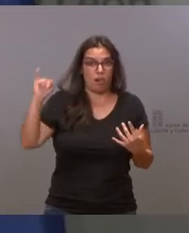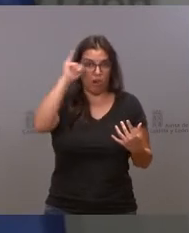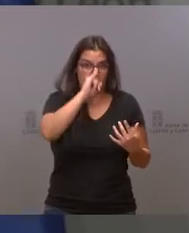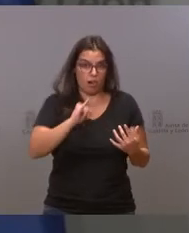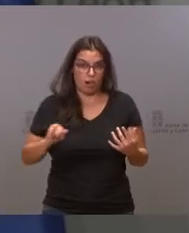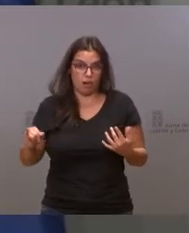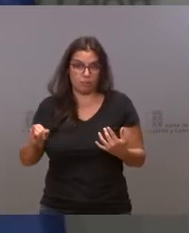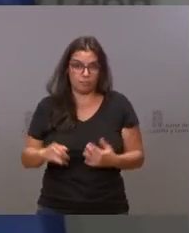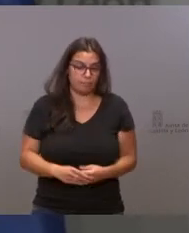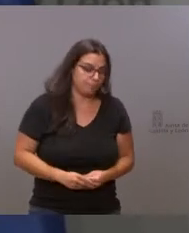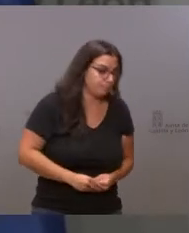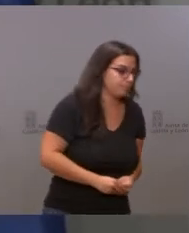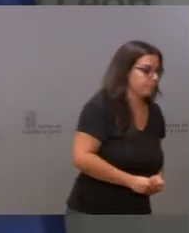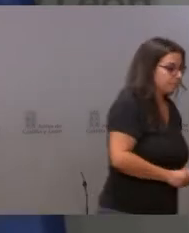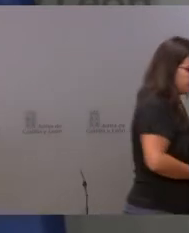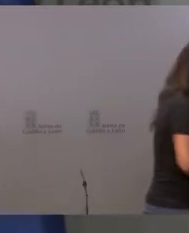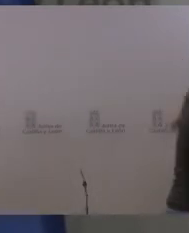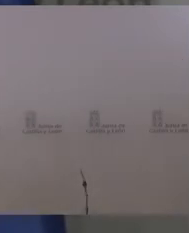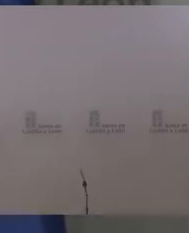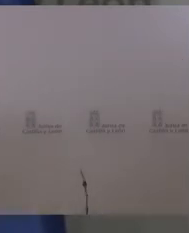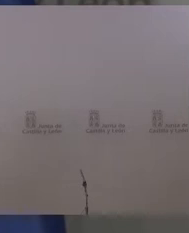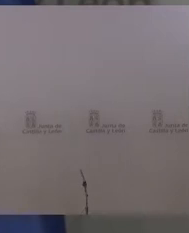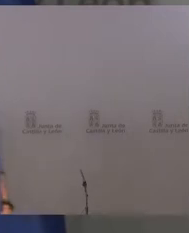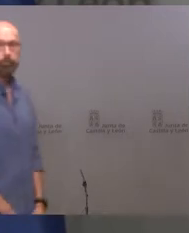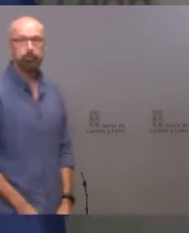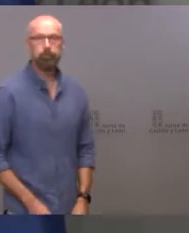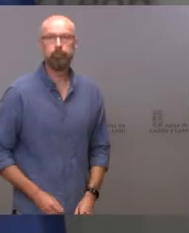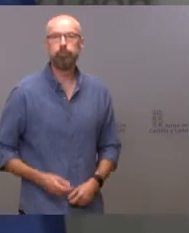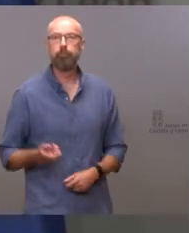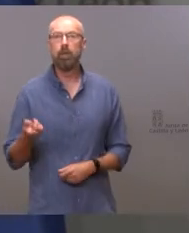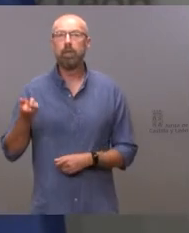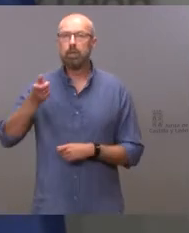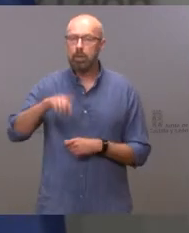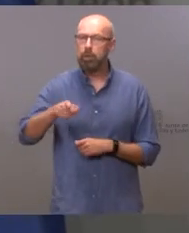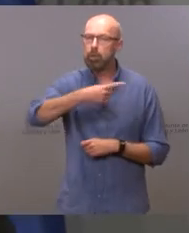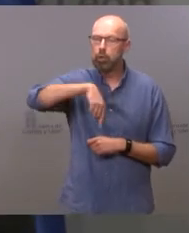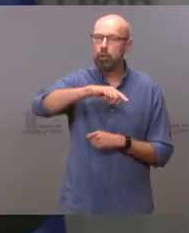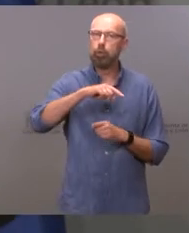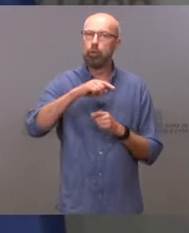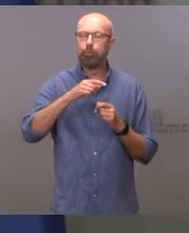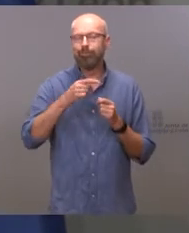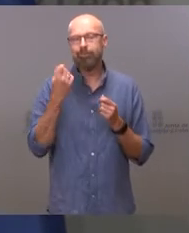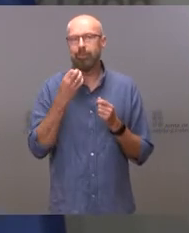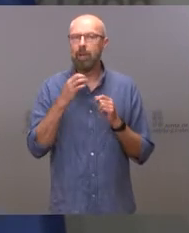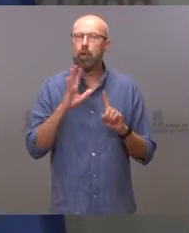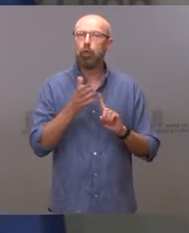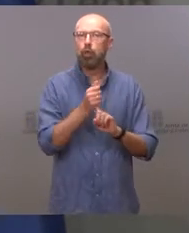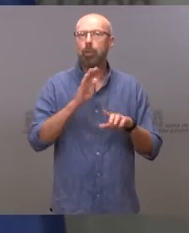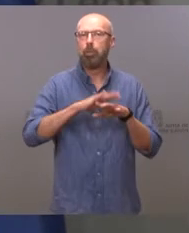manejarnos. Entre otras cosas, también a la pérdida de profesionales sanitarios por